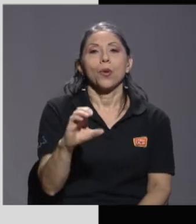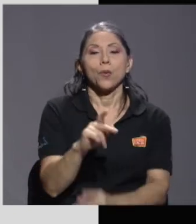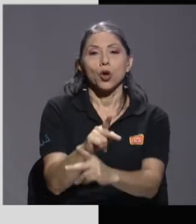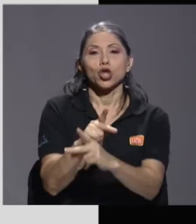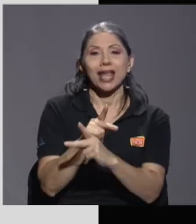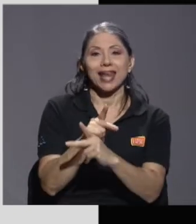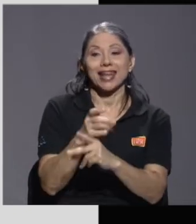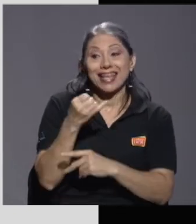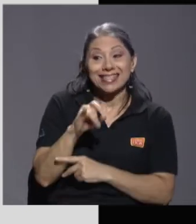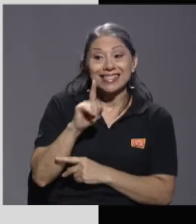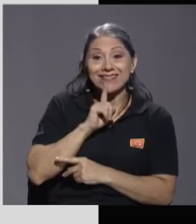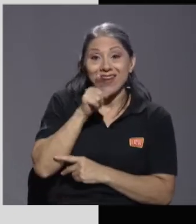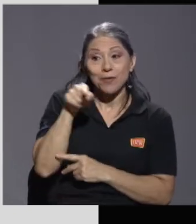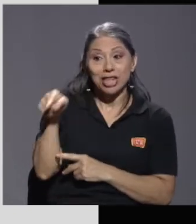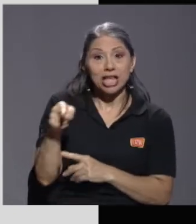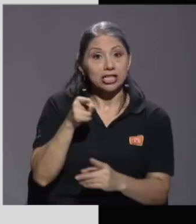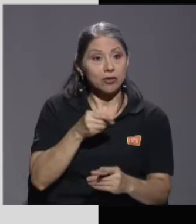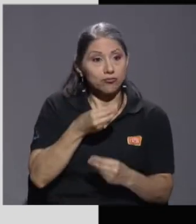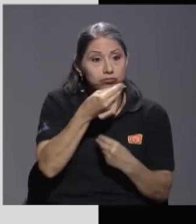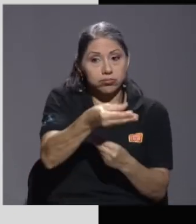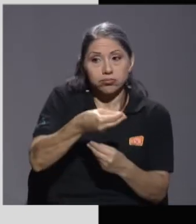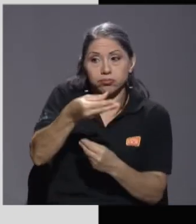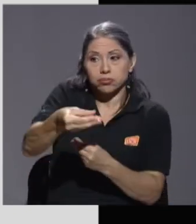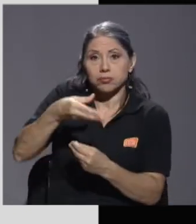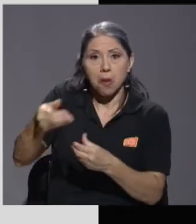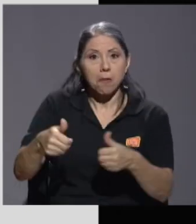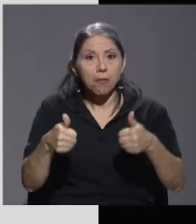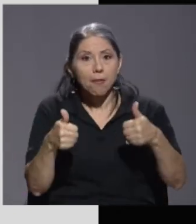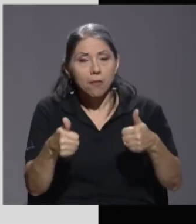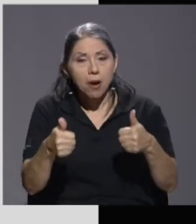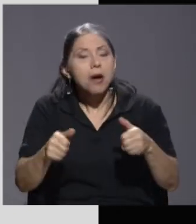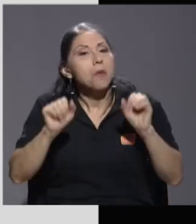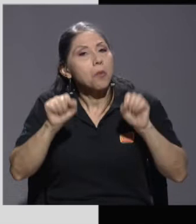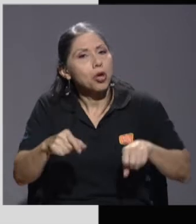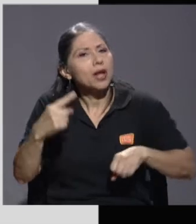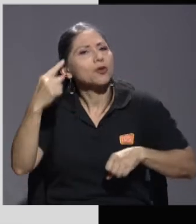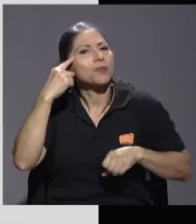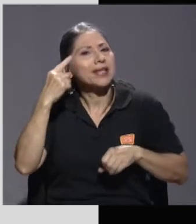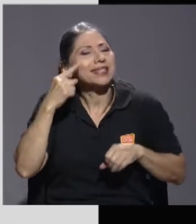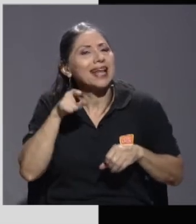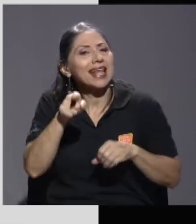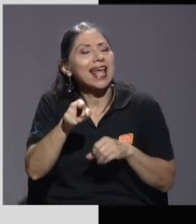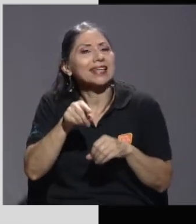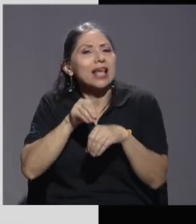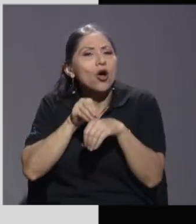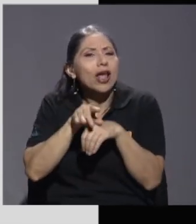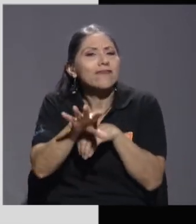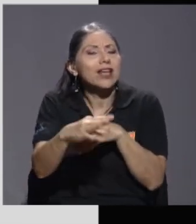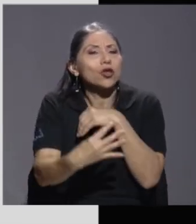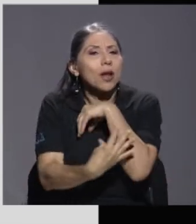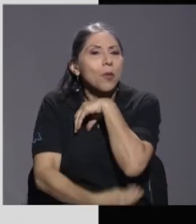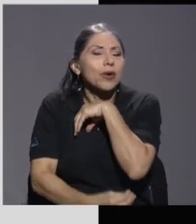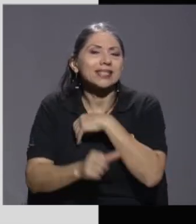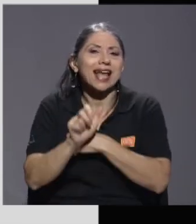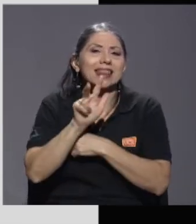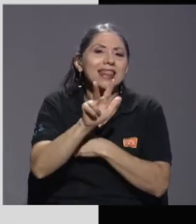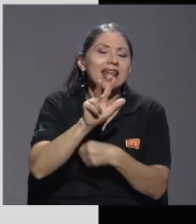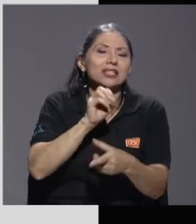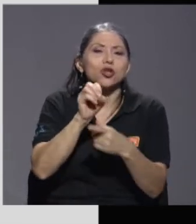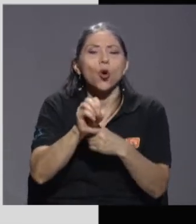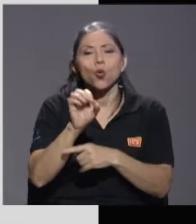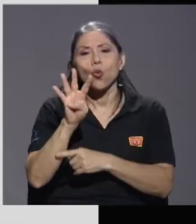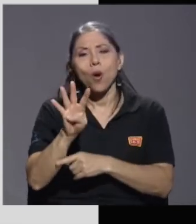podríamos pensar que puede tener un efecto en la pobreza de unos 3 o 4 puntos